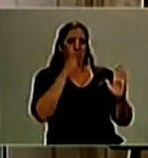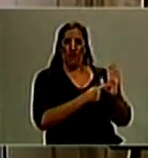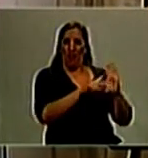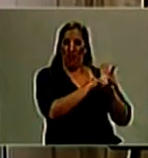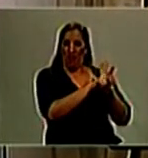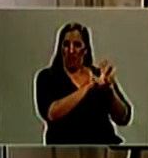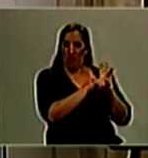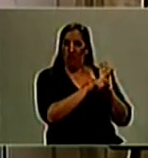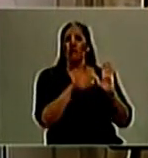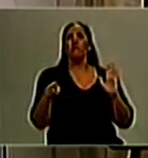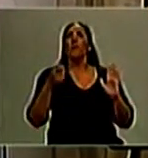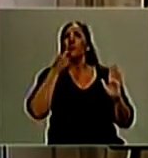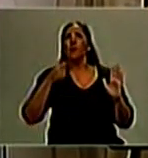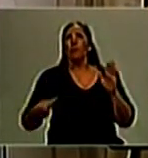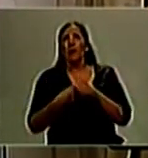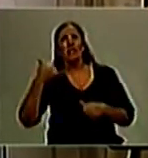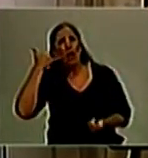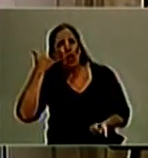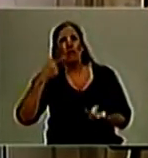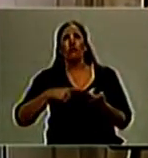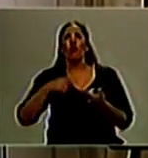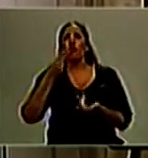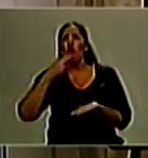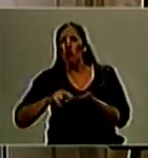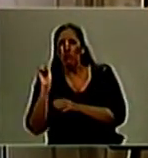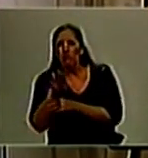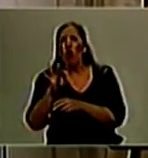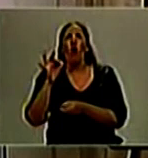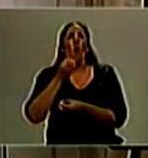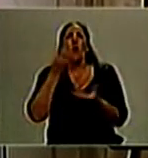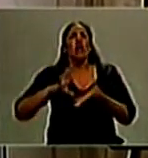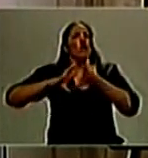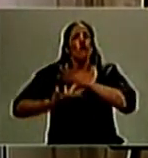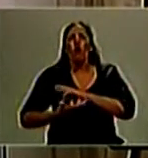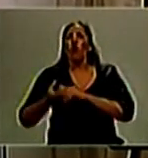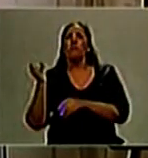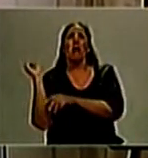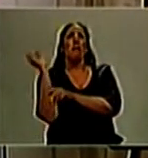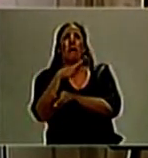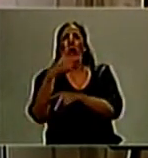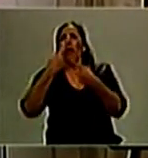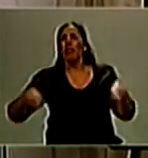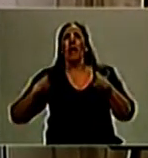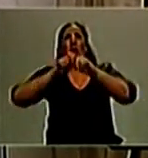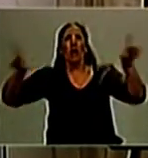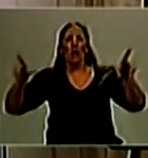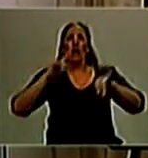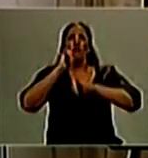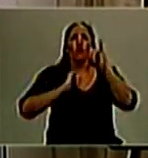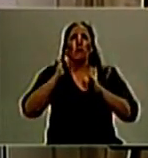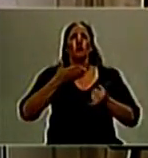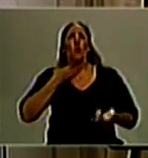comunicaciones telefónicas, postales, de telégrafo o facsimil o de cualquier otro envío de objetos de transmisión de imágenes, voces,